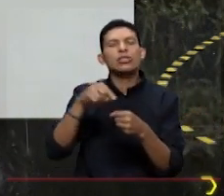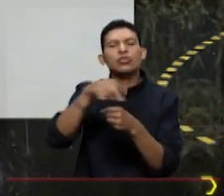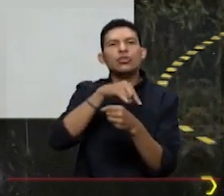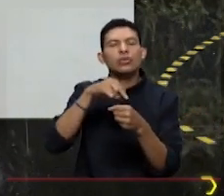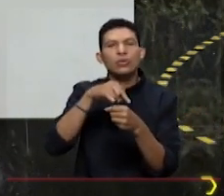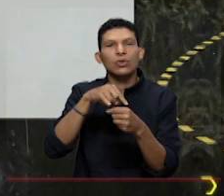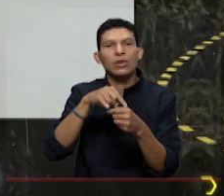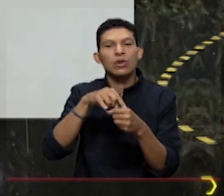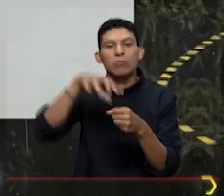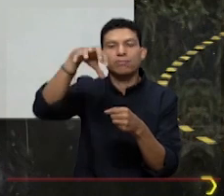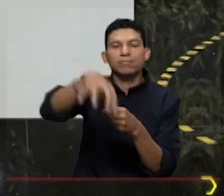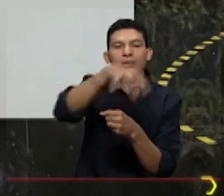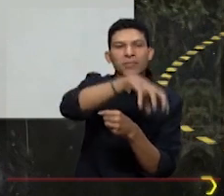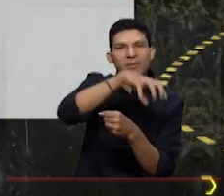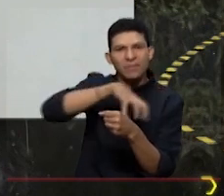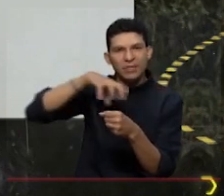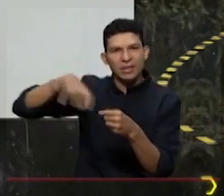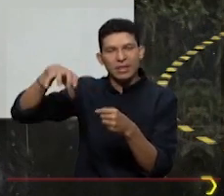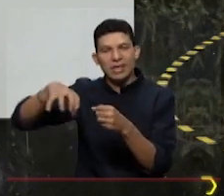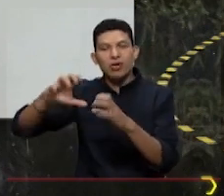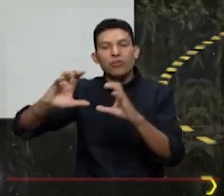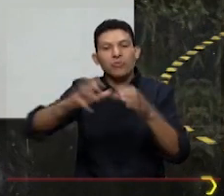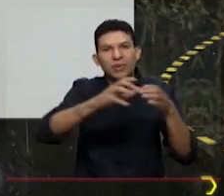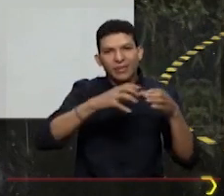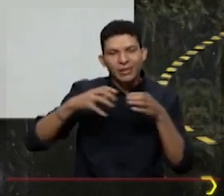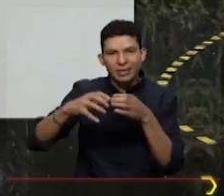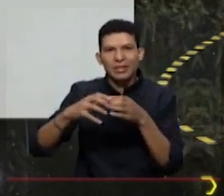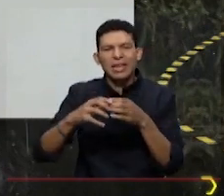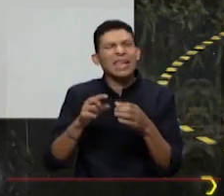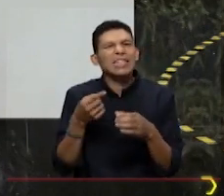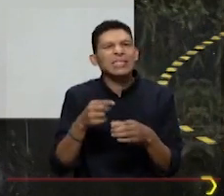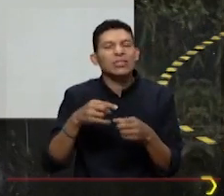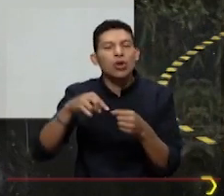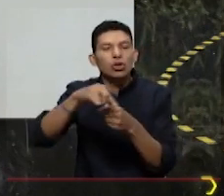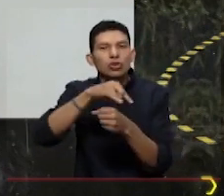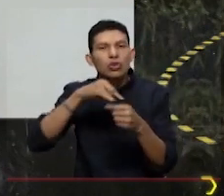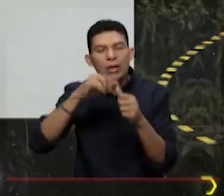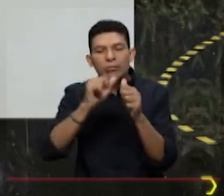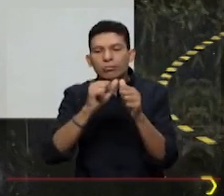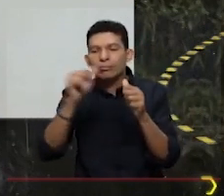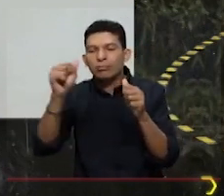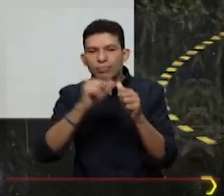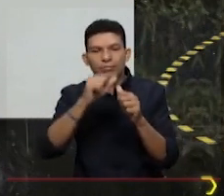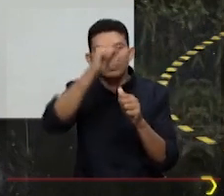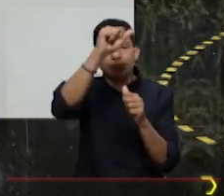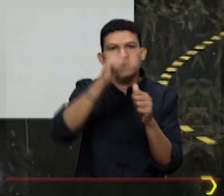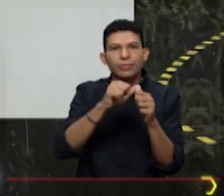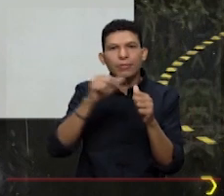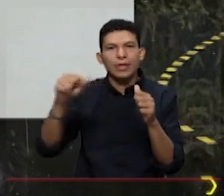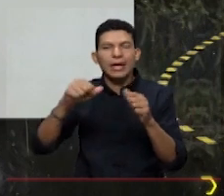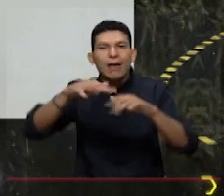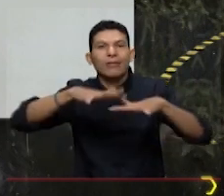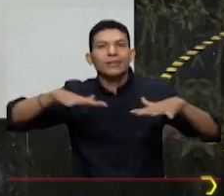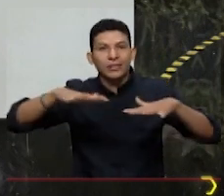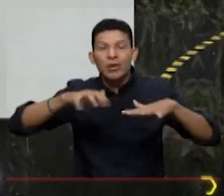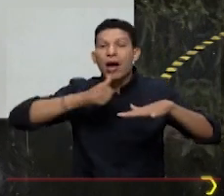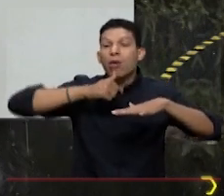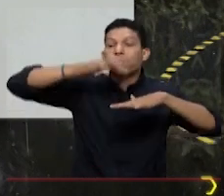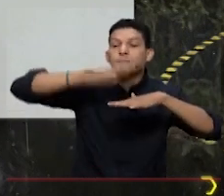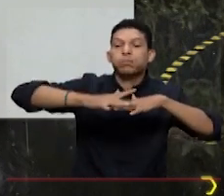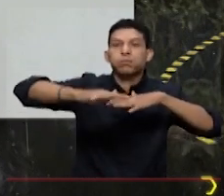unidades ambientales costeras. ¿Qué es una unidad ambiental costera? Es una zona determinada, un territorio nacional,